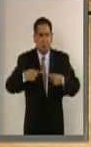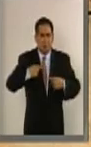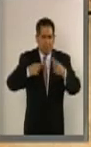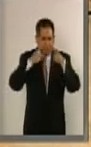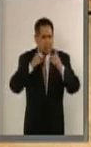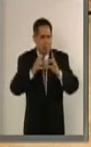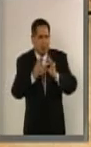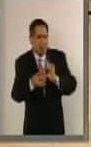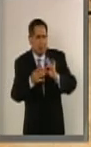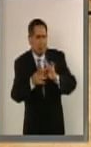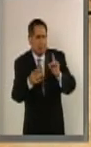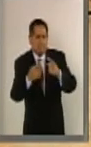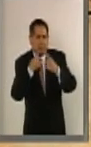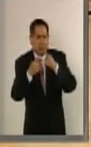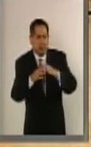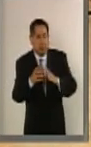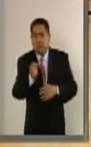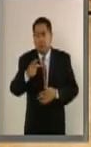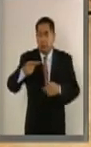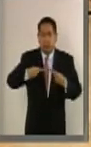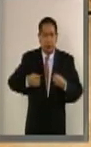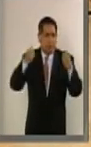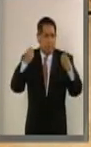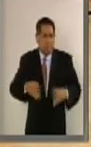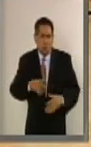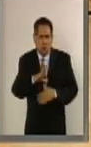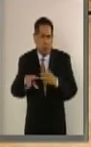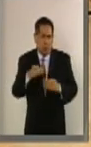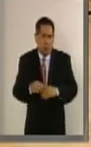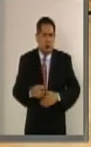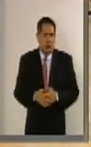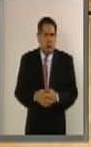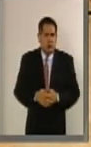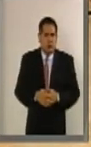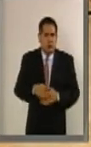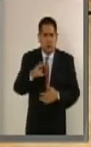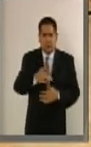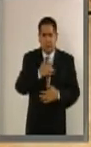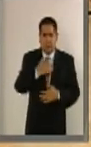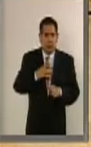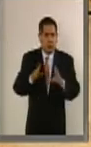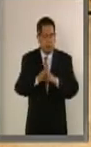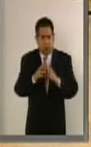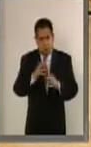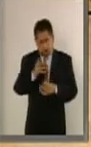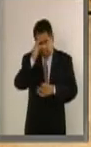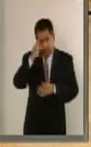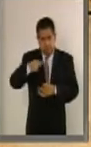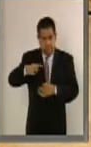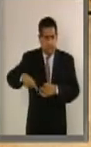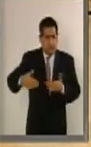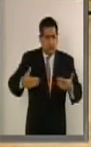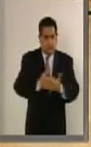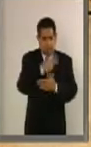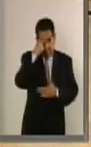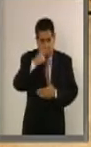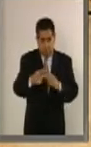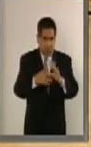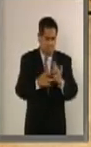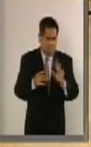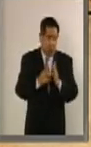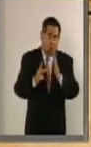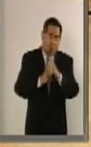y que también perdieron sus patrimonios. La generosidad y capacidad solidaria que los mexicanos volvimos a mostrar